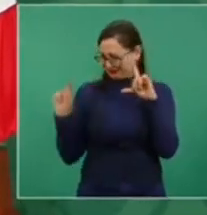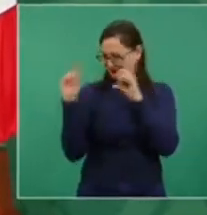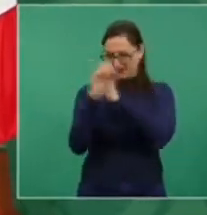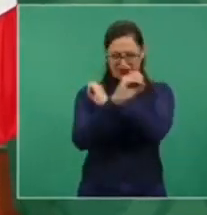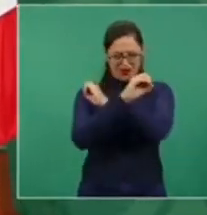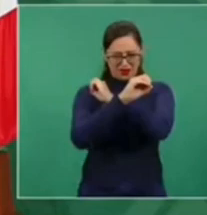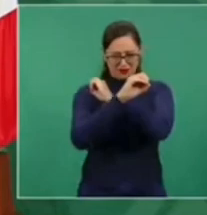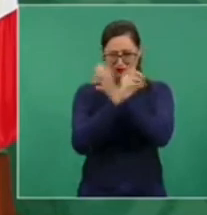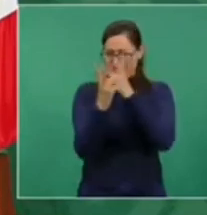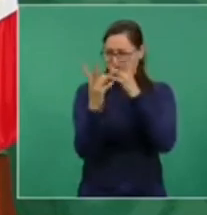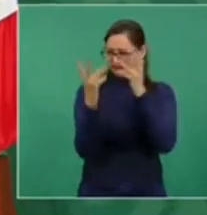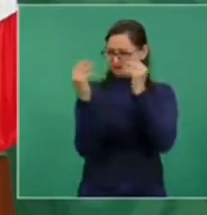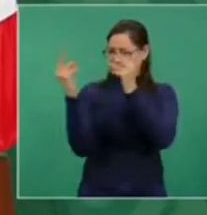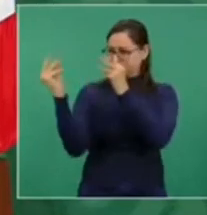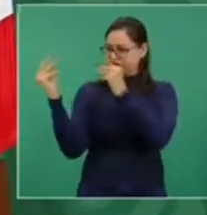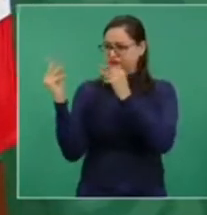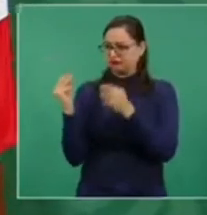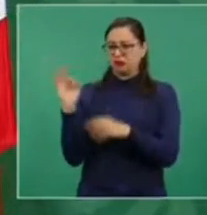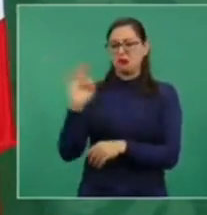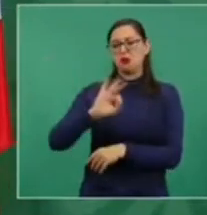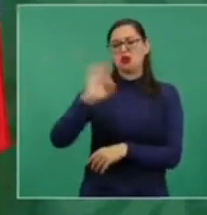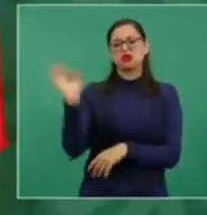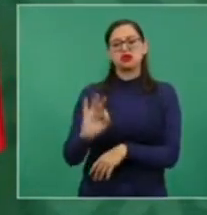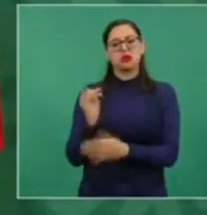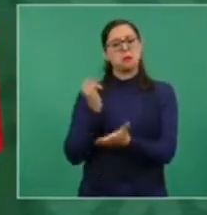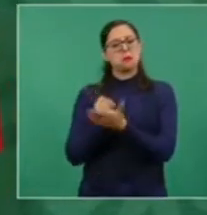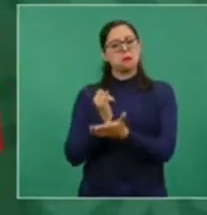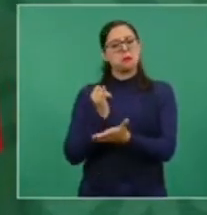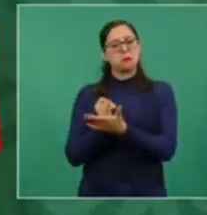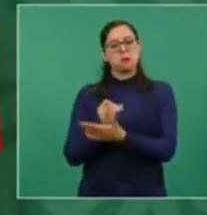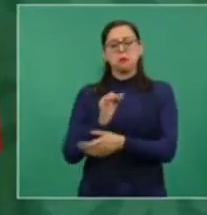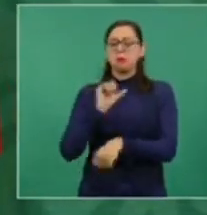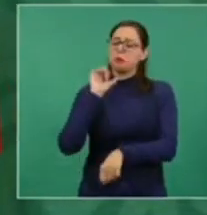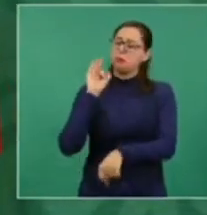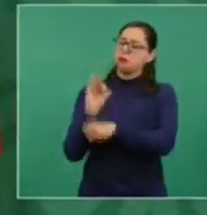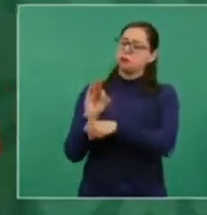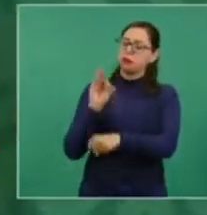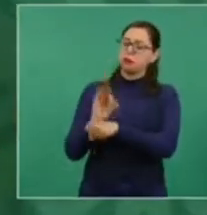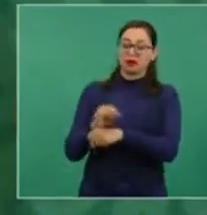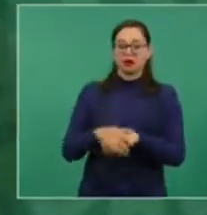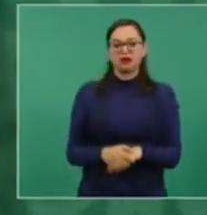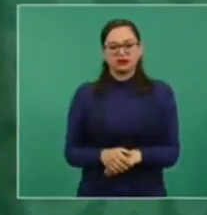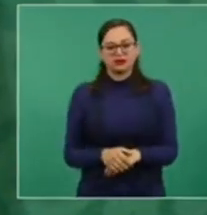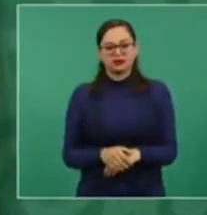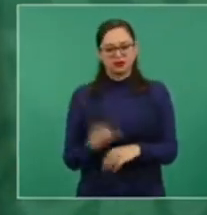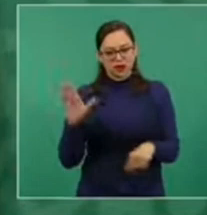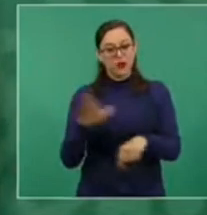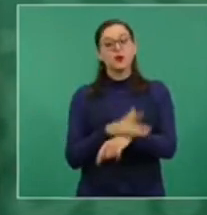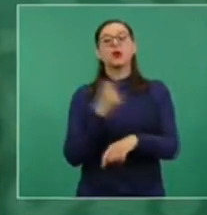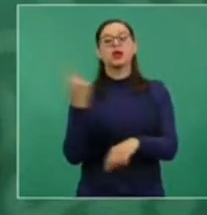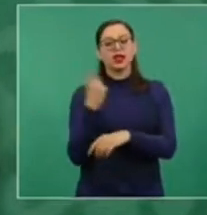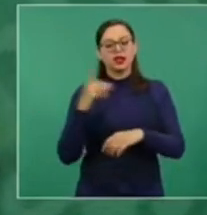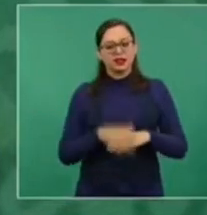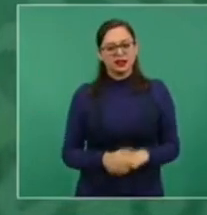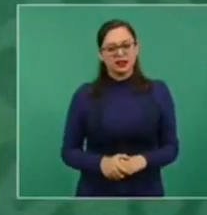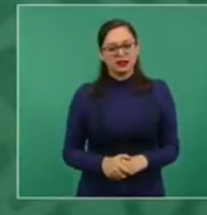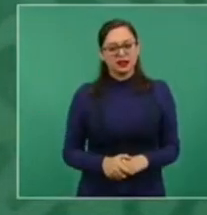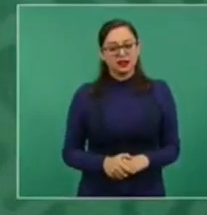Nada más porque el señor de Oxxo financiaba y sigue financiando